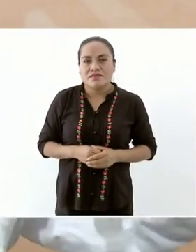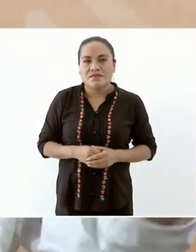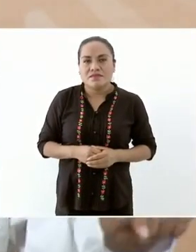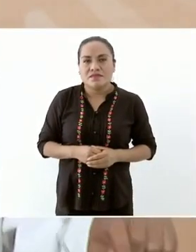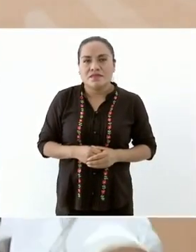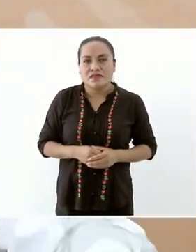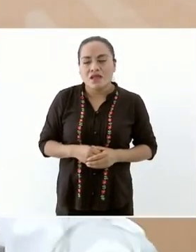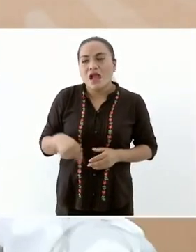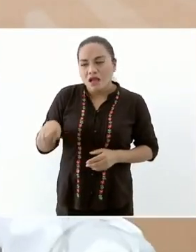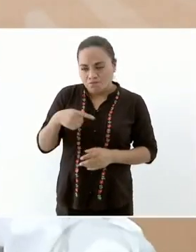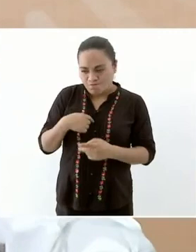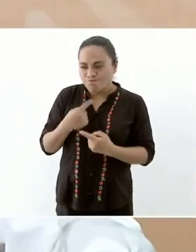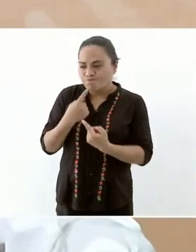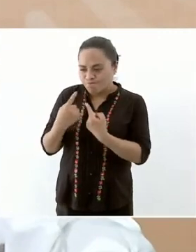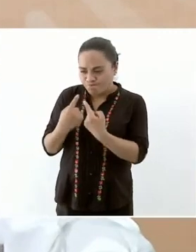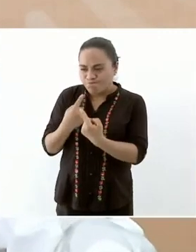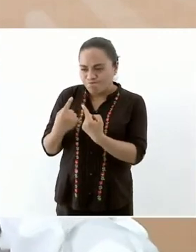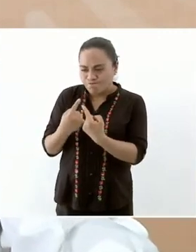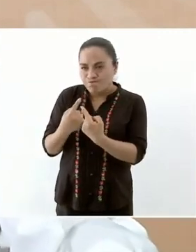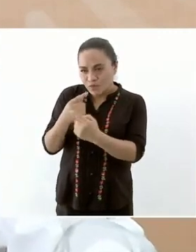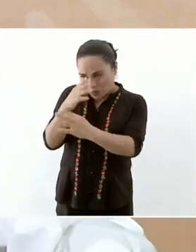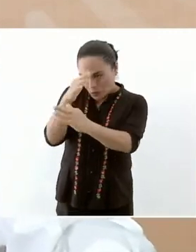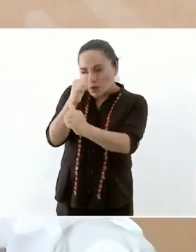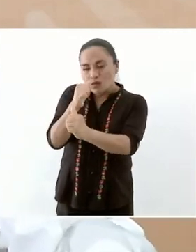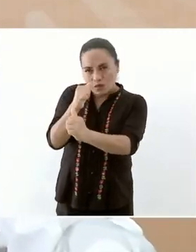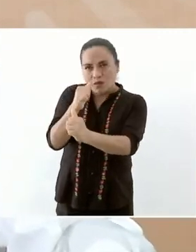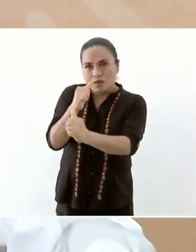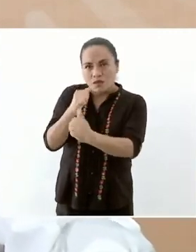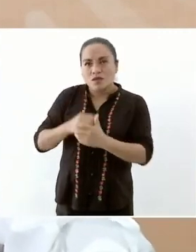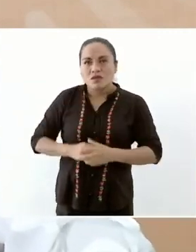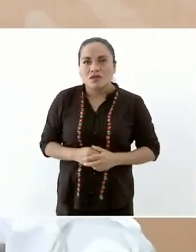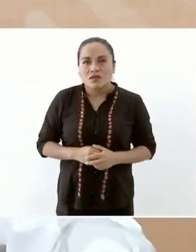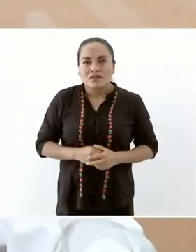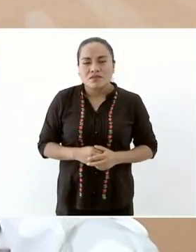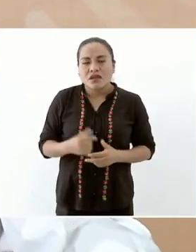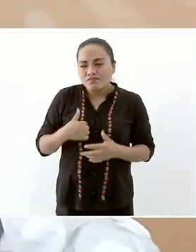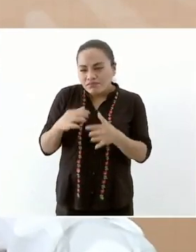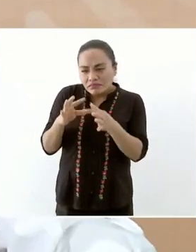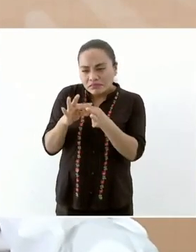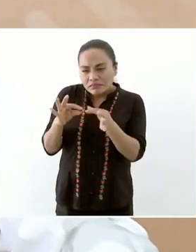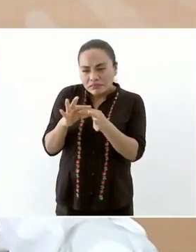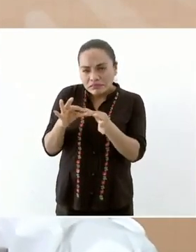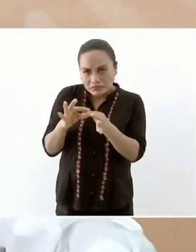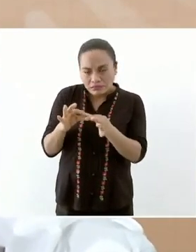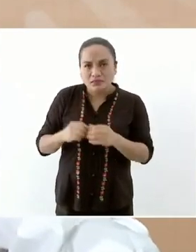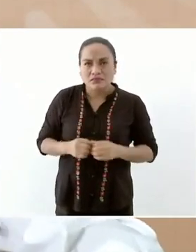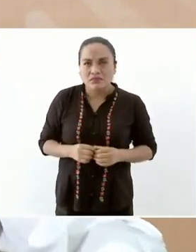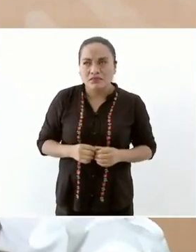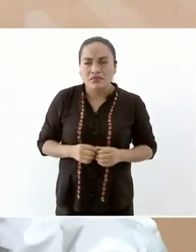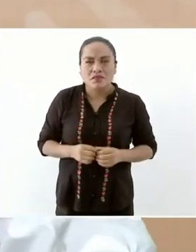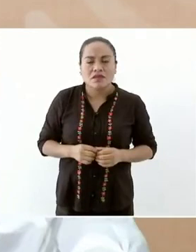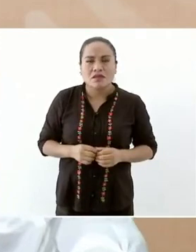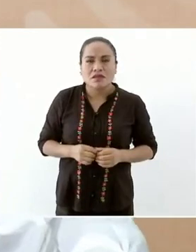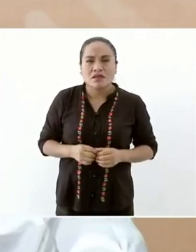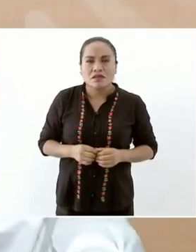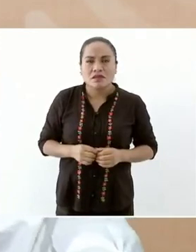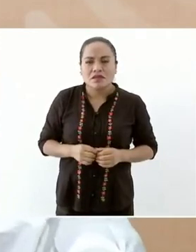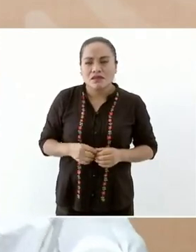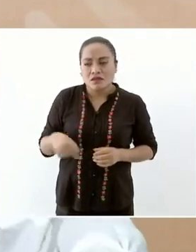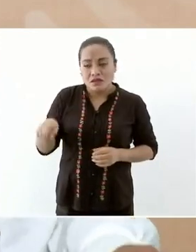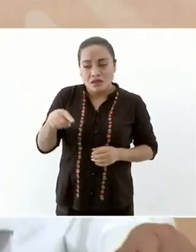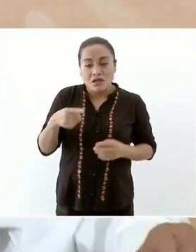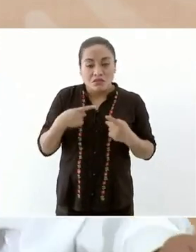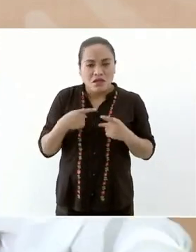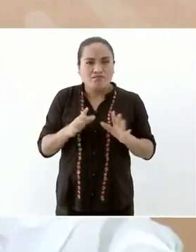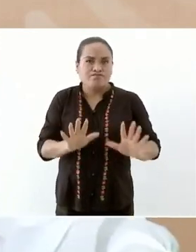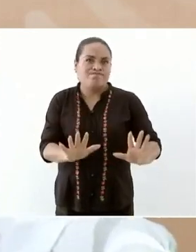quedamos en eso porque les decía si me van a impedir el